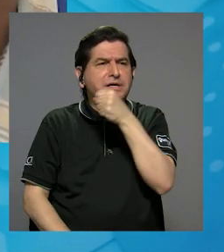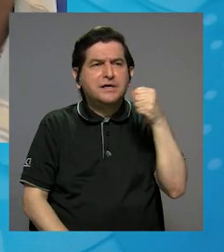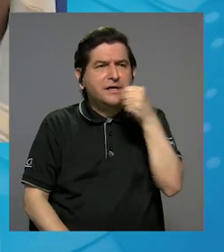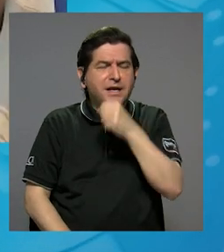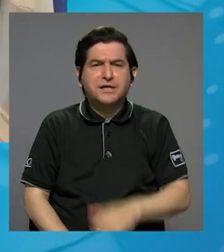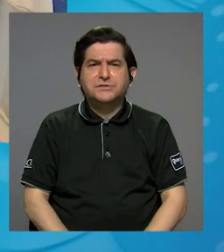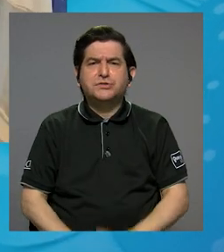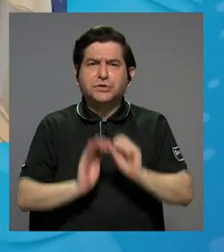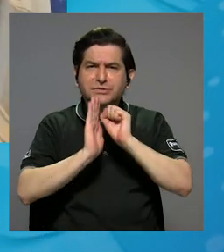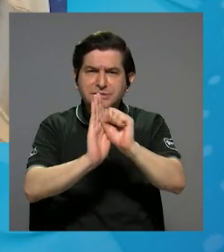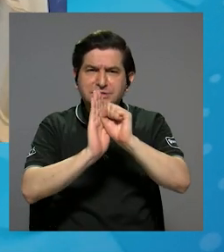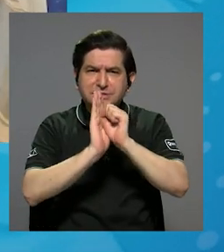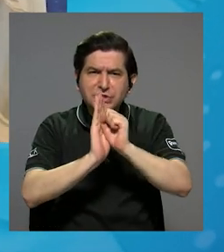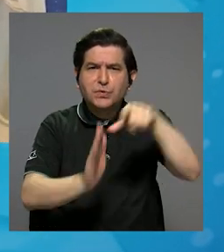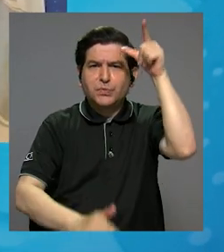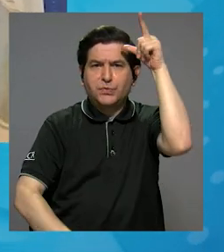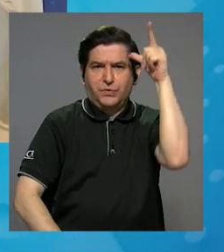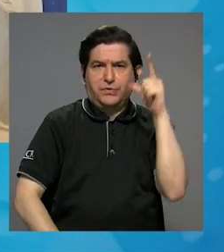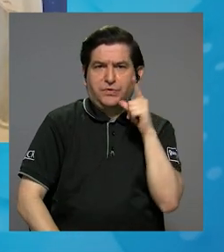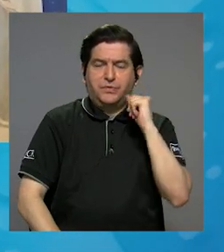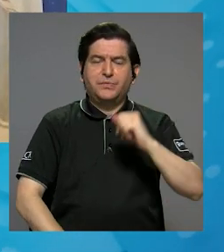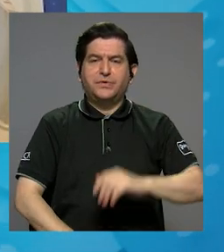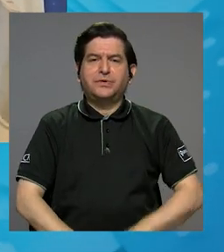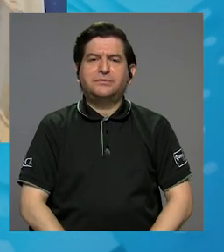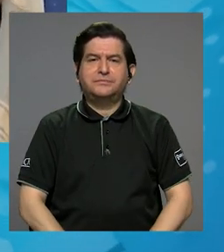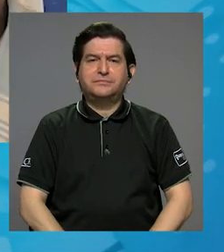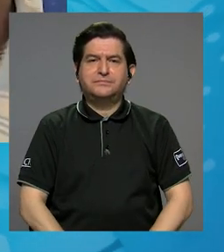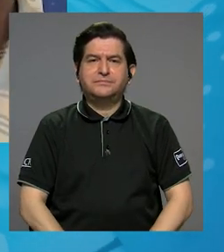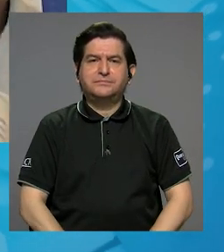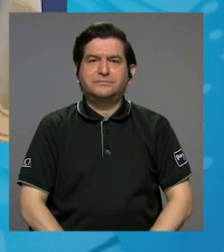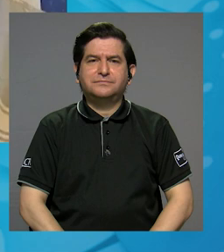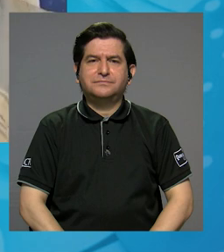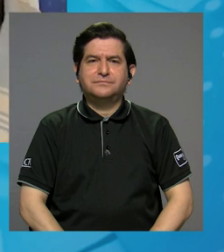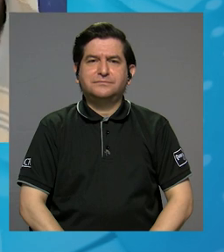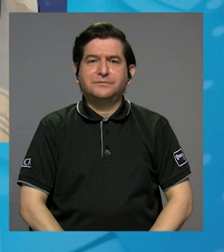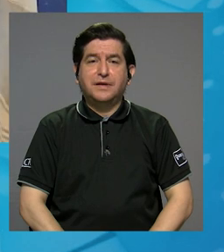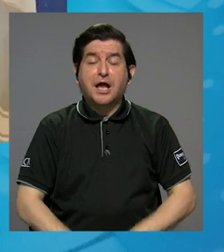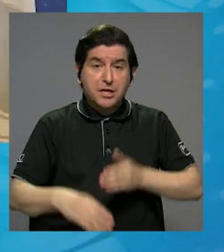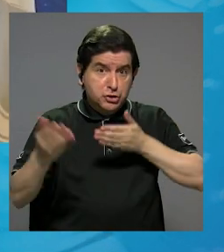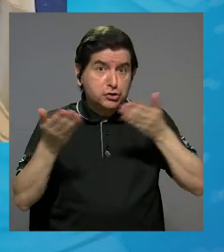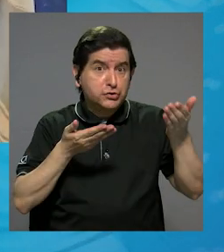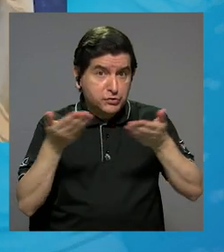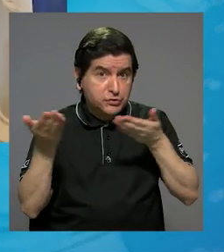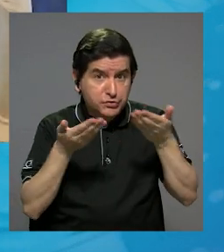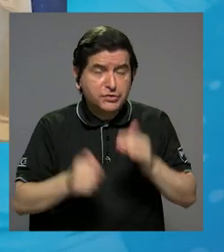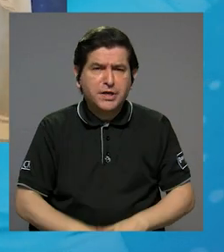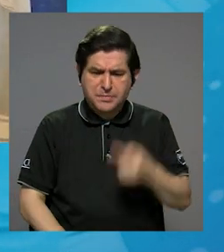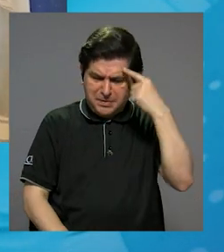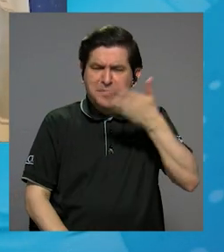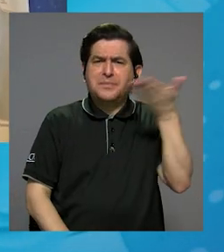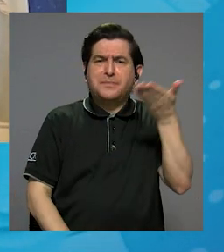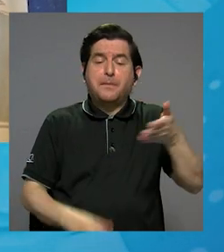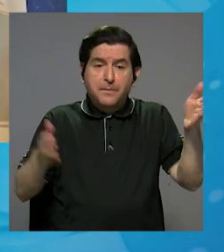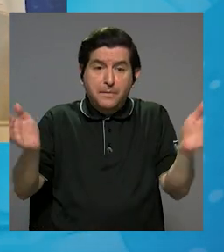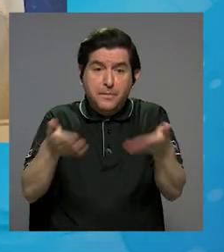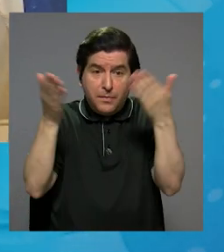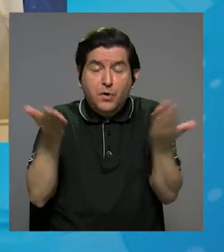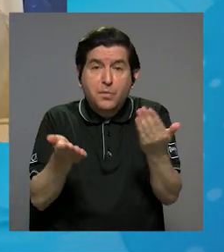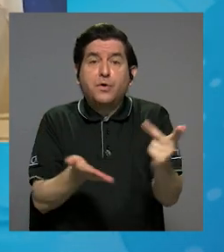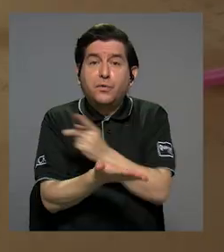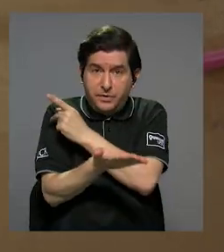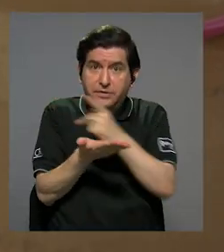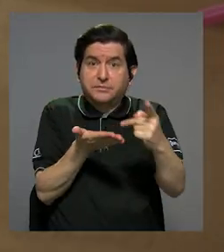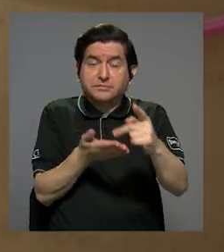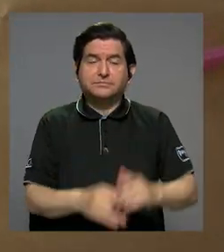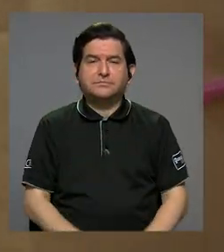emblemática de limón y que sirve para la promoción de la provincia.